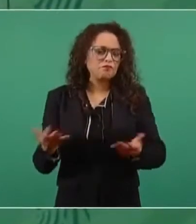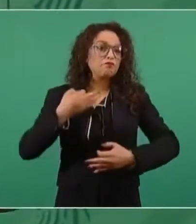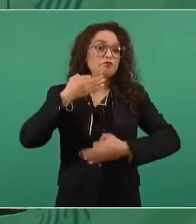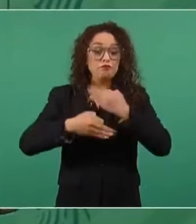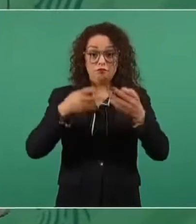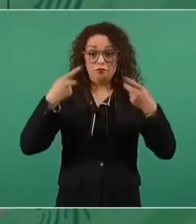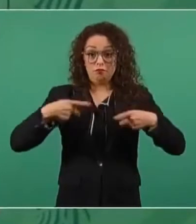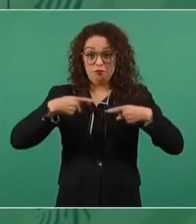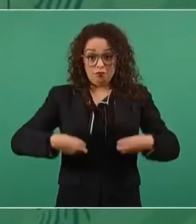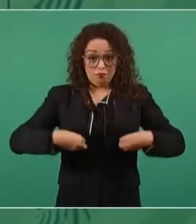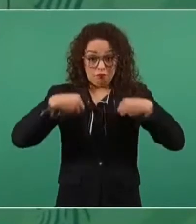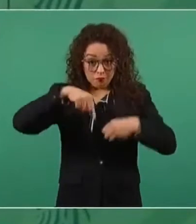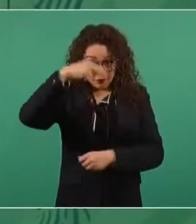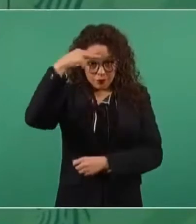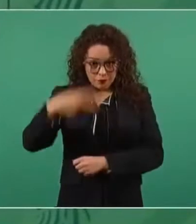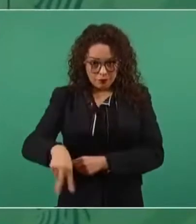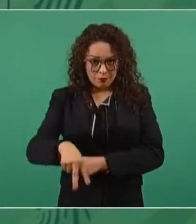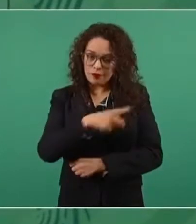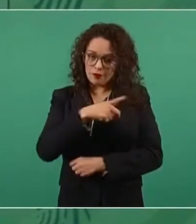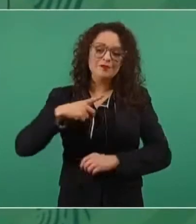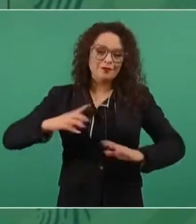van a participar.